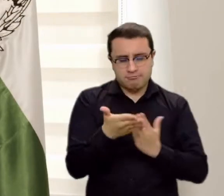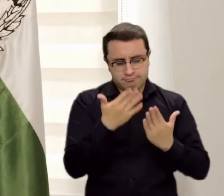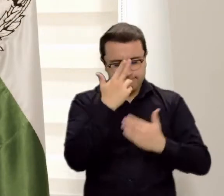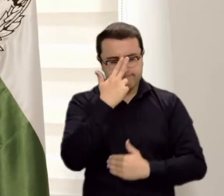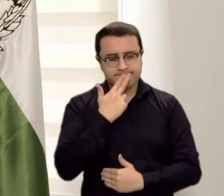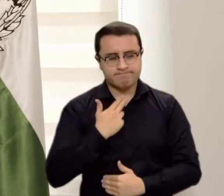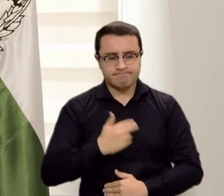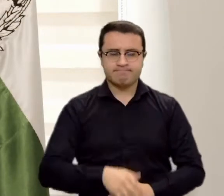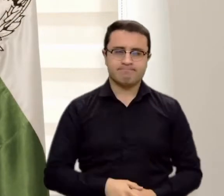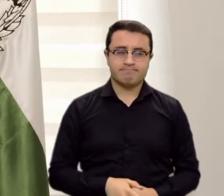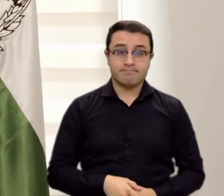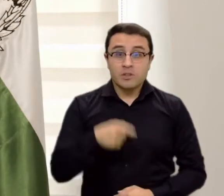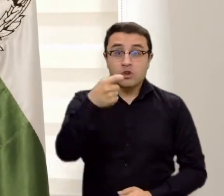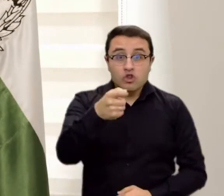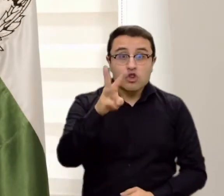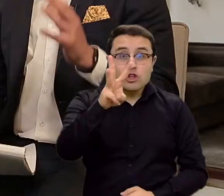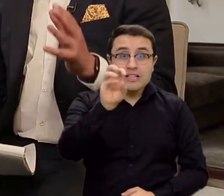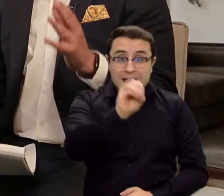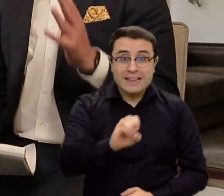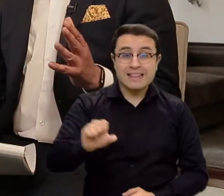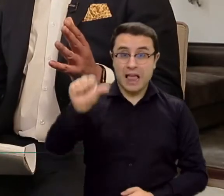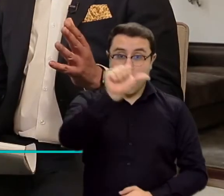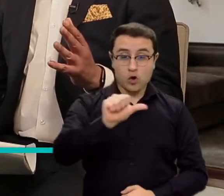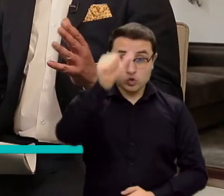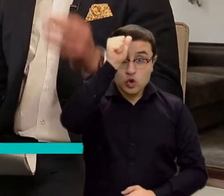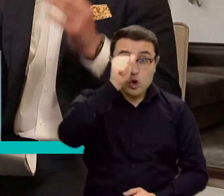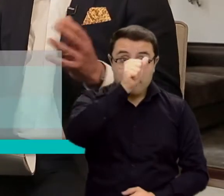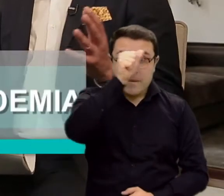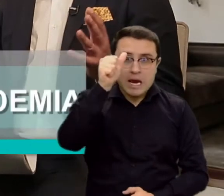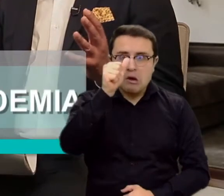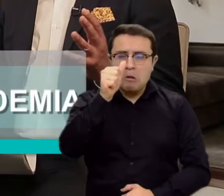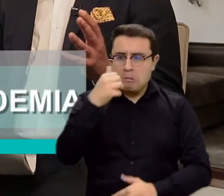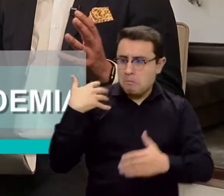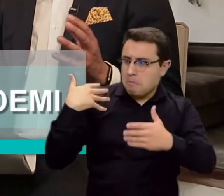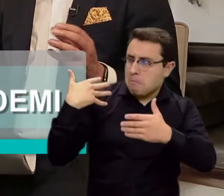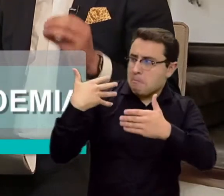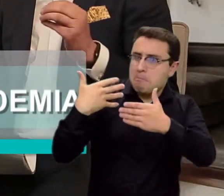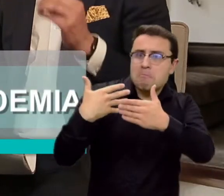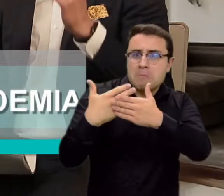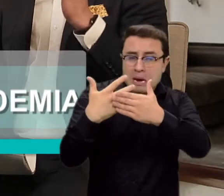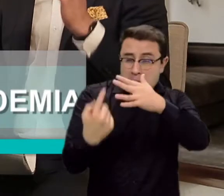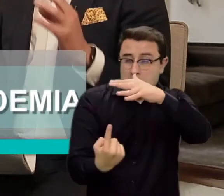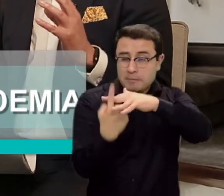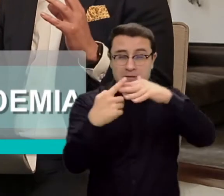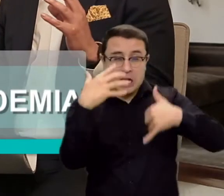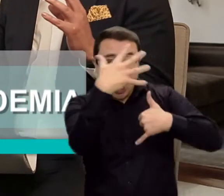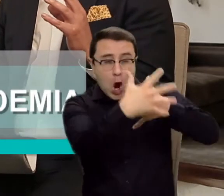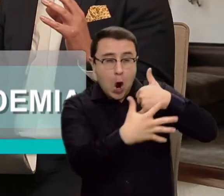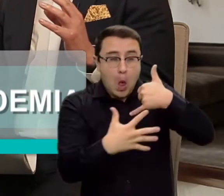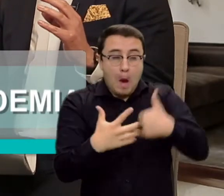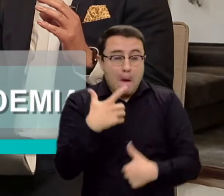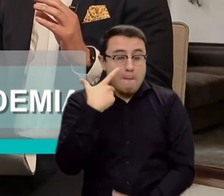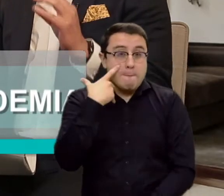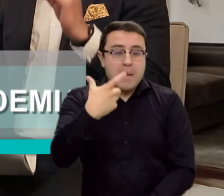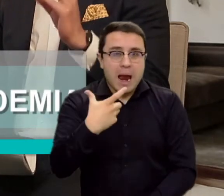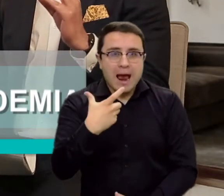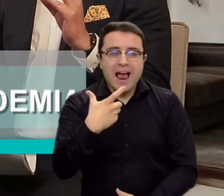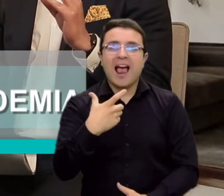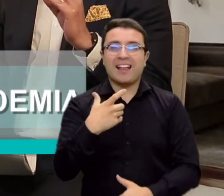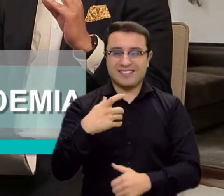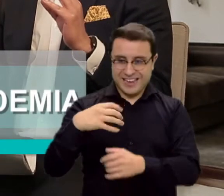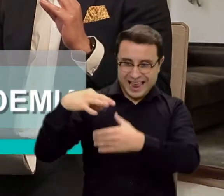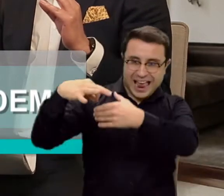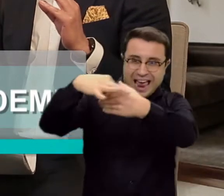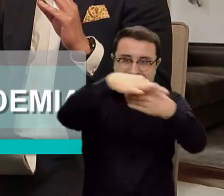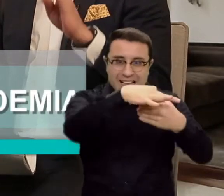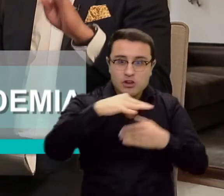estar acompañándonos el día de hoy. Bueno, el próximo 30 de agosto, domingo 30 de agosto, sucede algo especial en el país. Son las